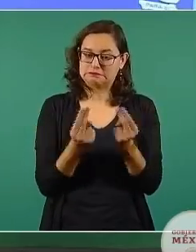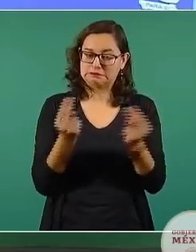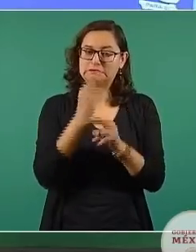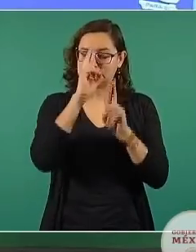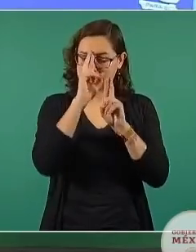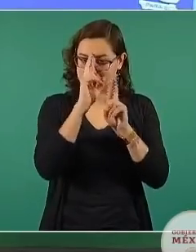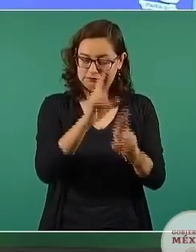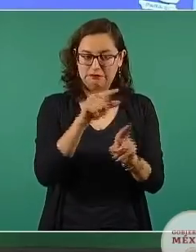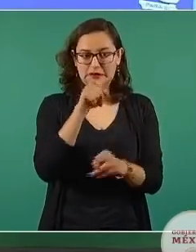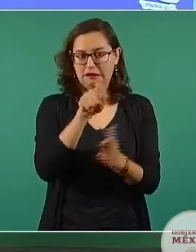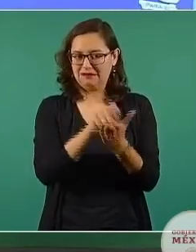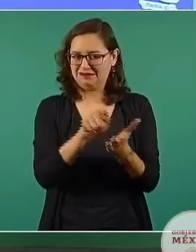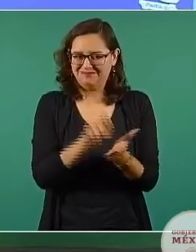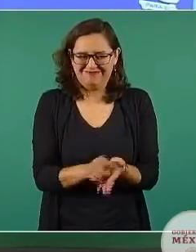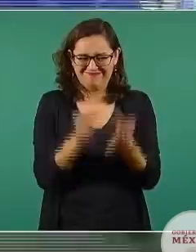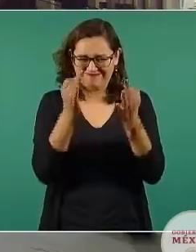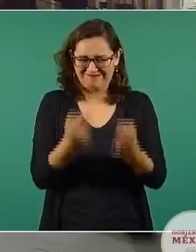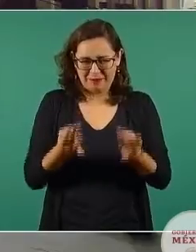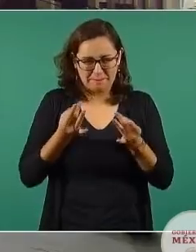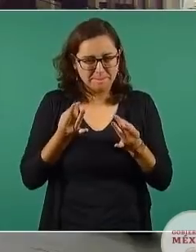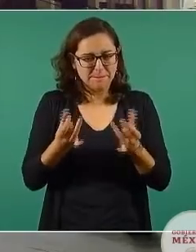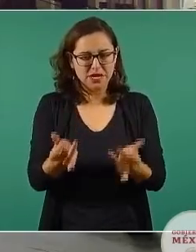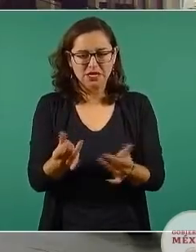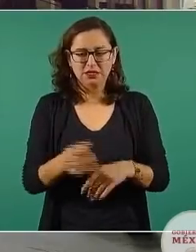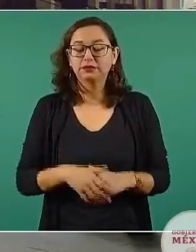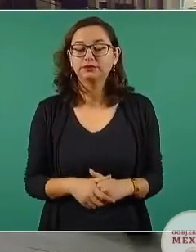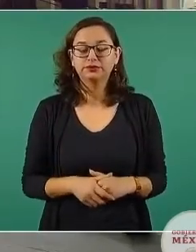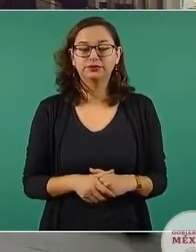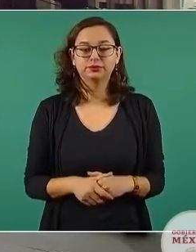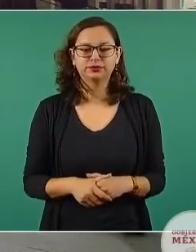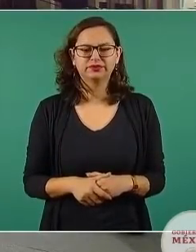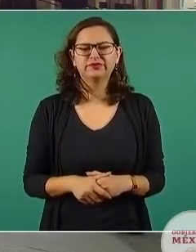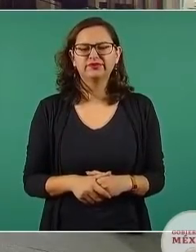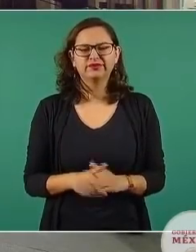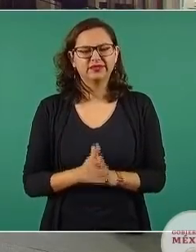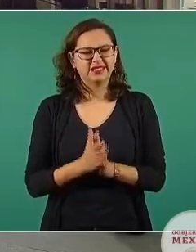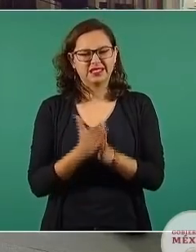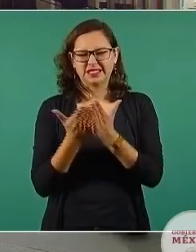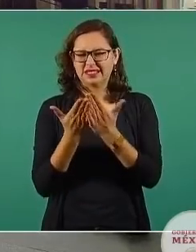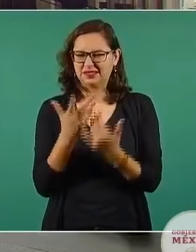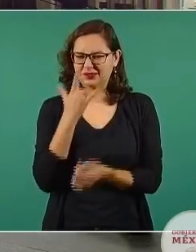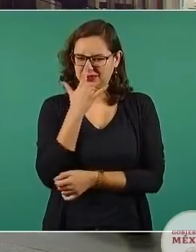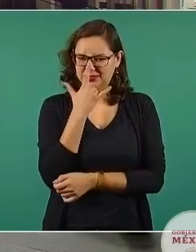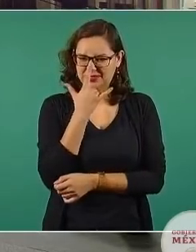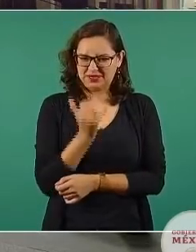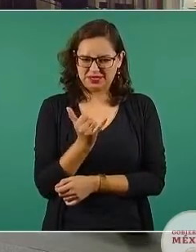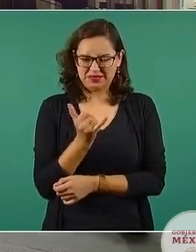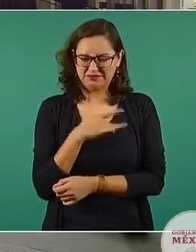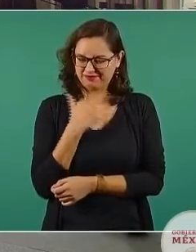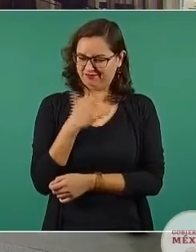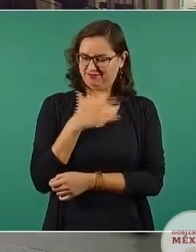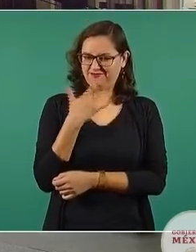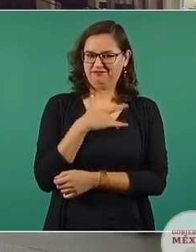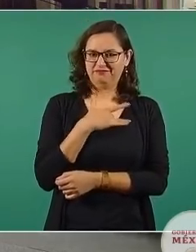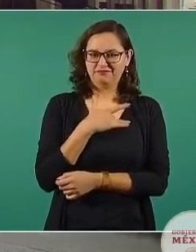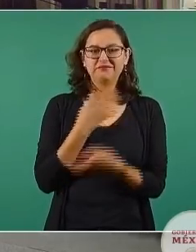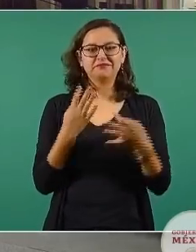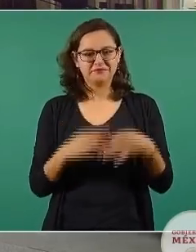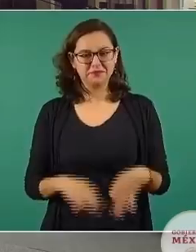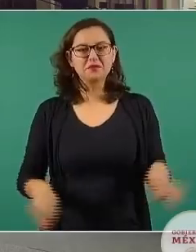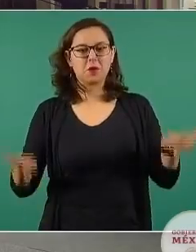gran calidad literaria de sus textos. Un libro muy raro que encontramos y que nos pareció muy importante,